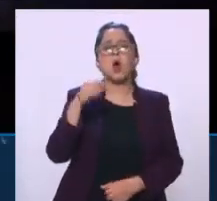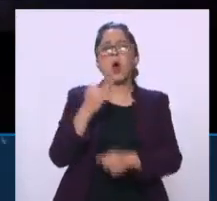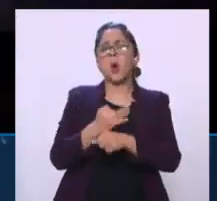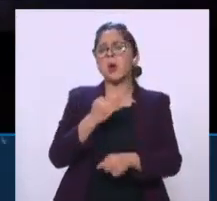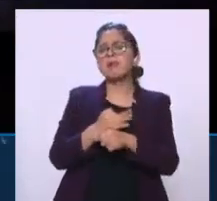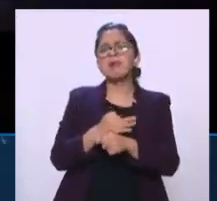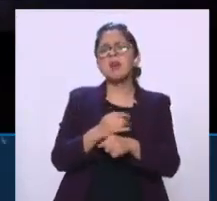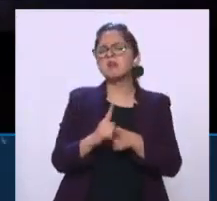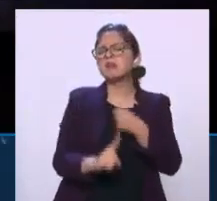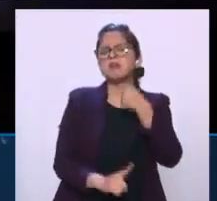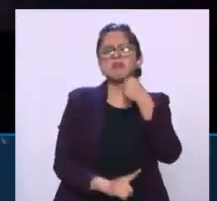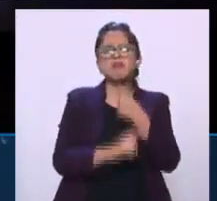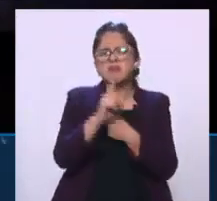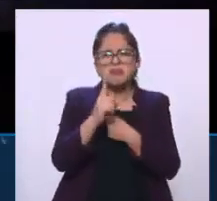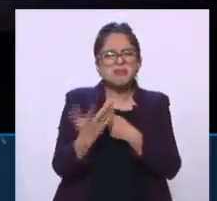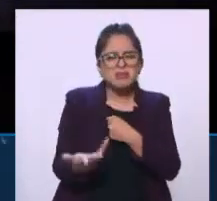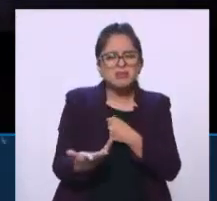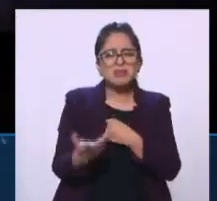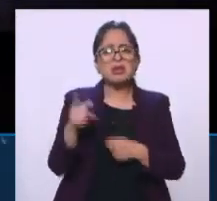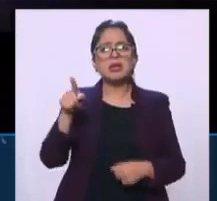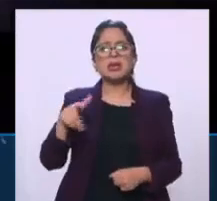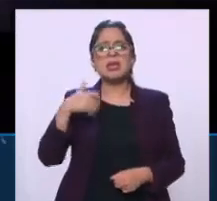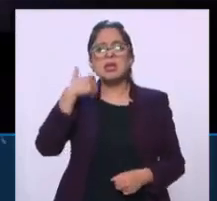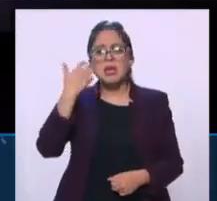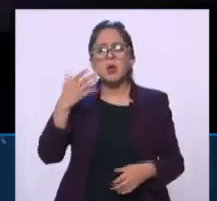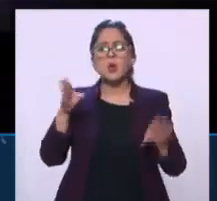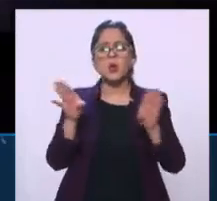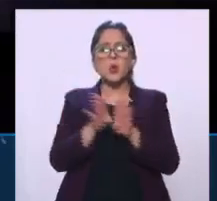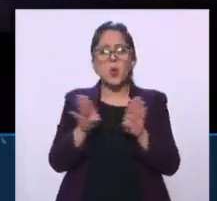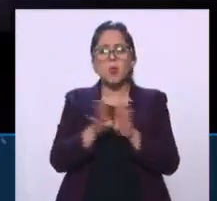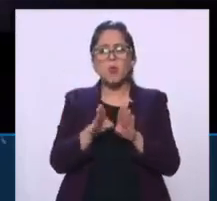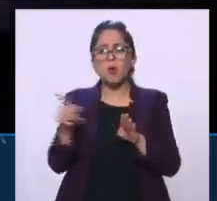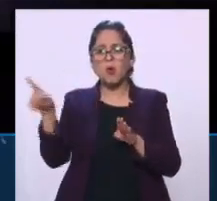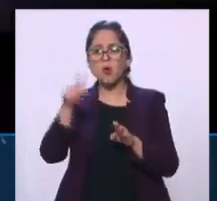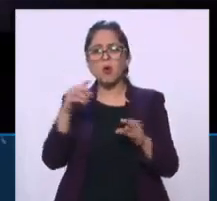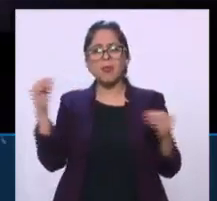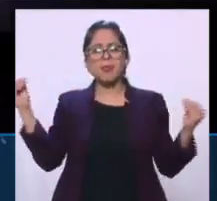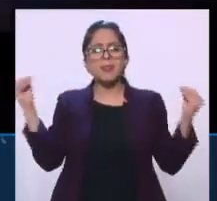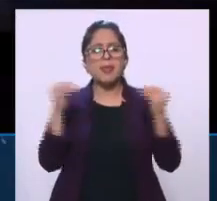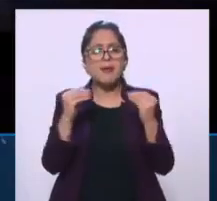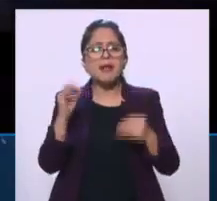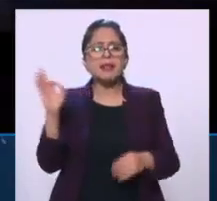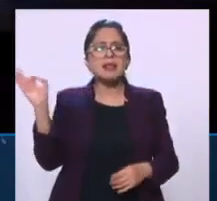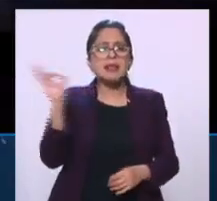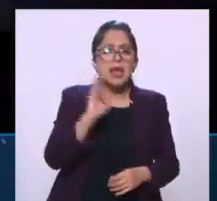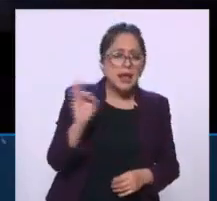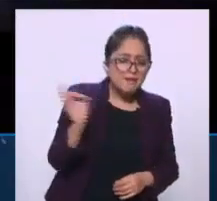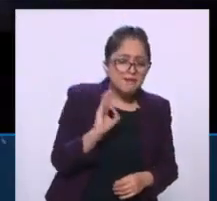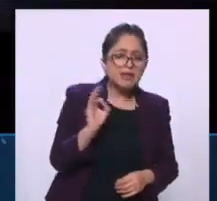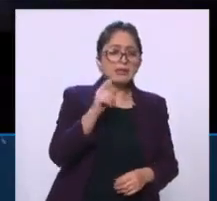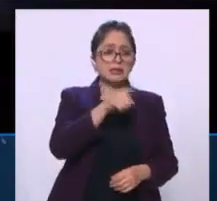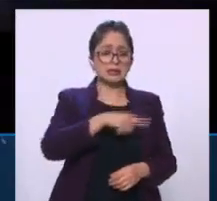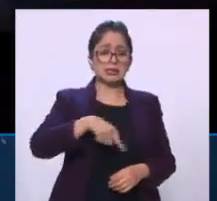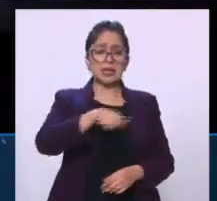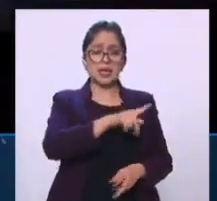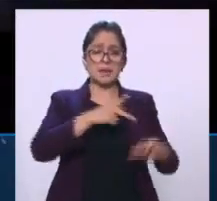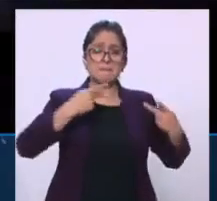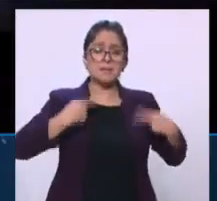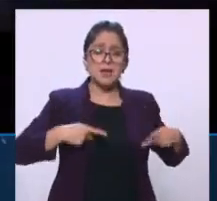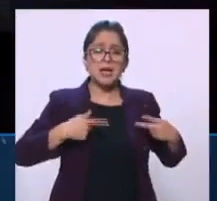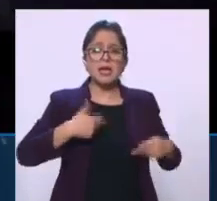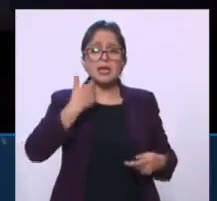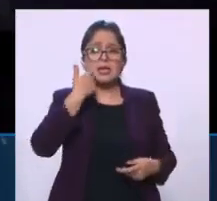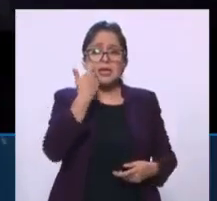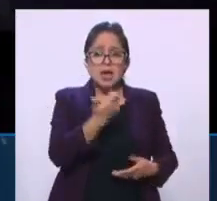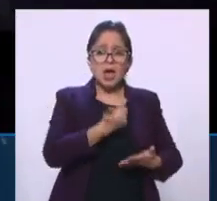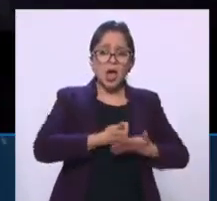cómo se ha querido establecer el debate como si fuera entre quienes quieren garantizar la soberanía